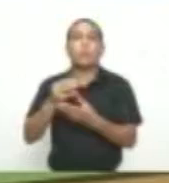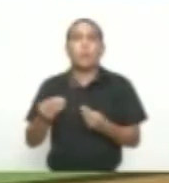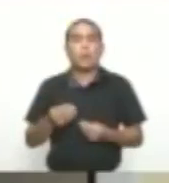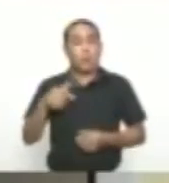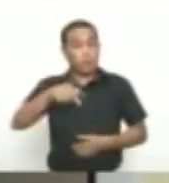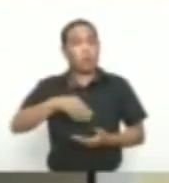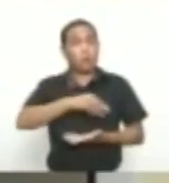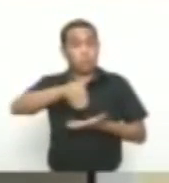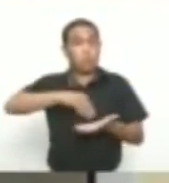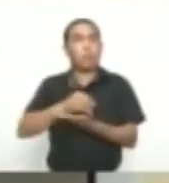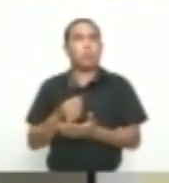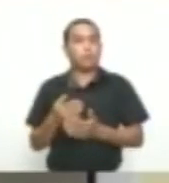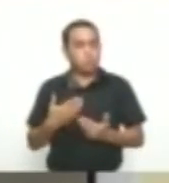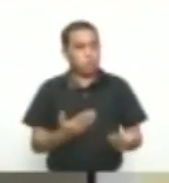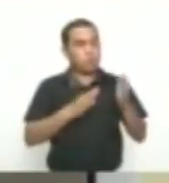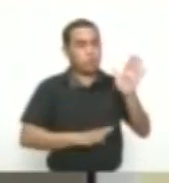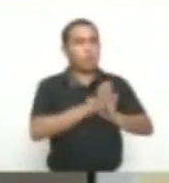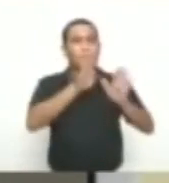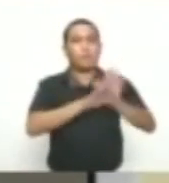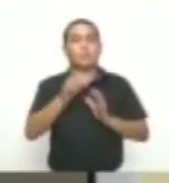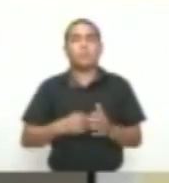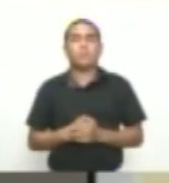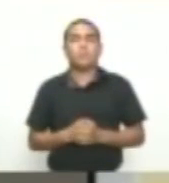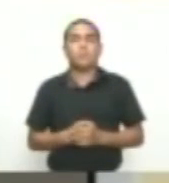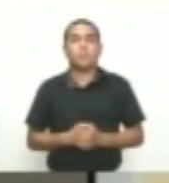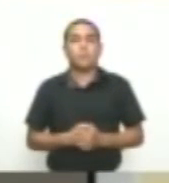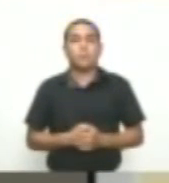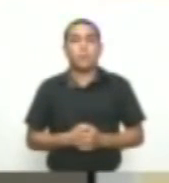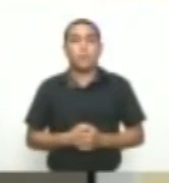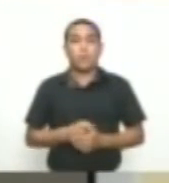La orden de la democracia La